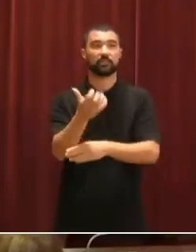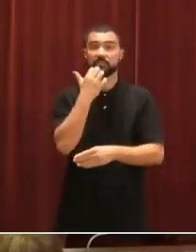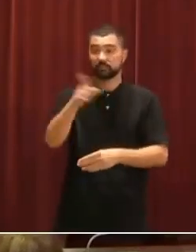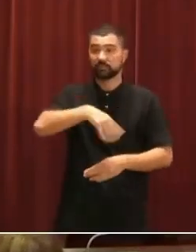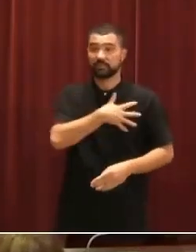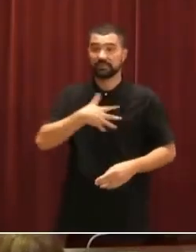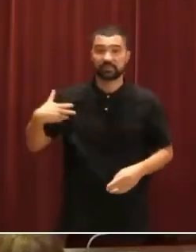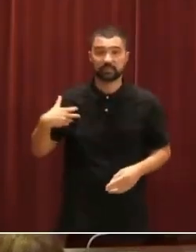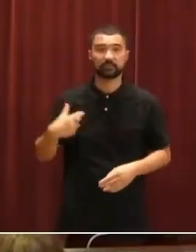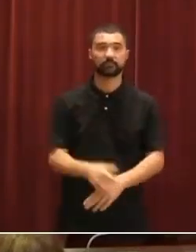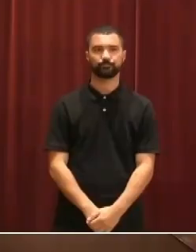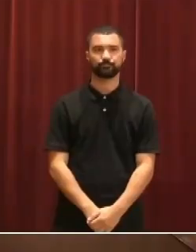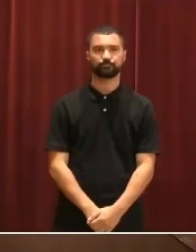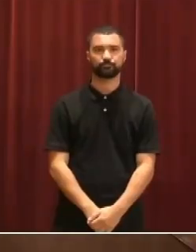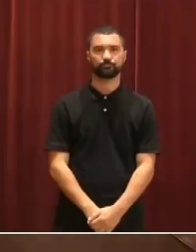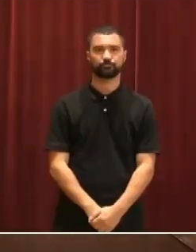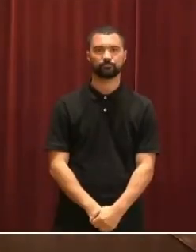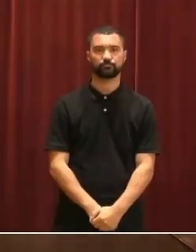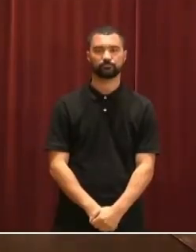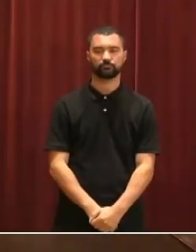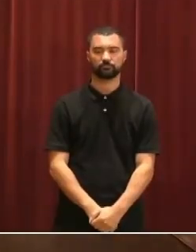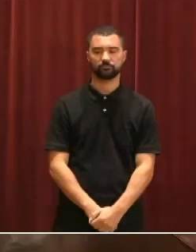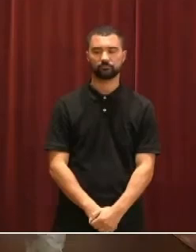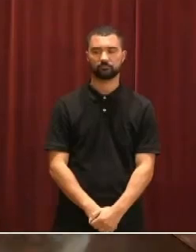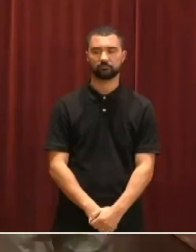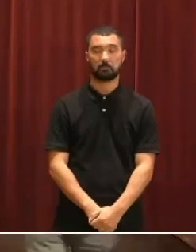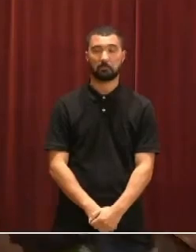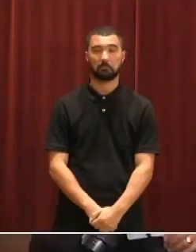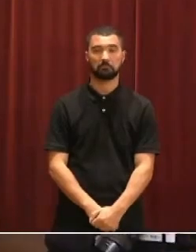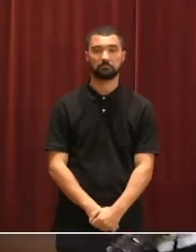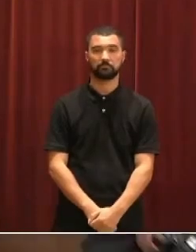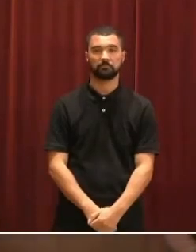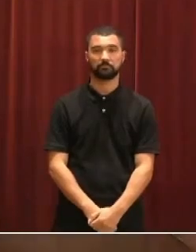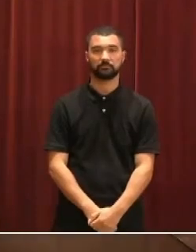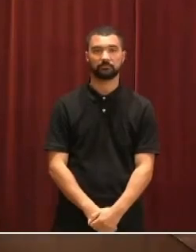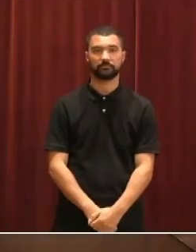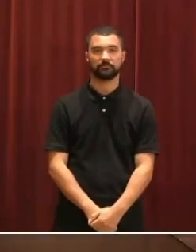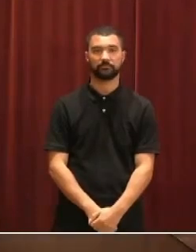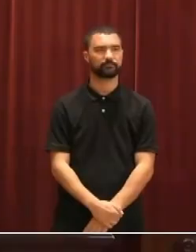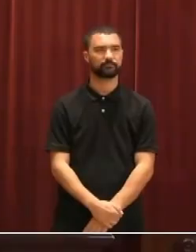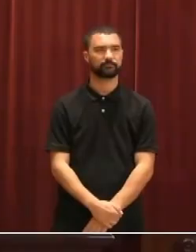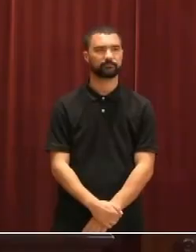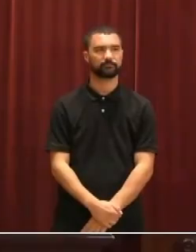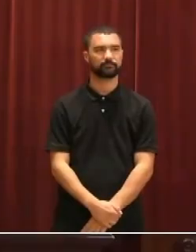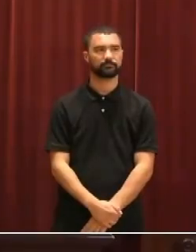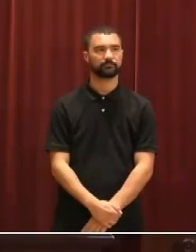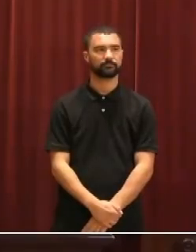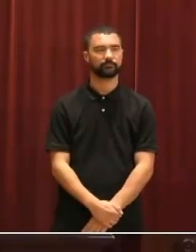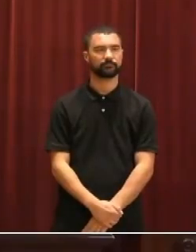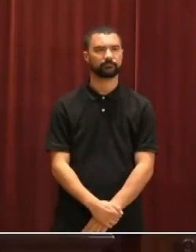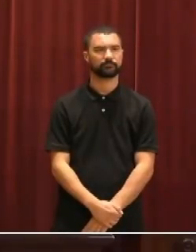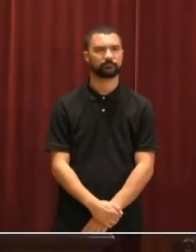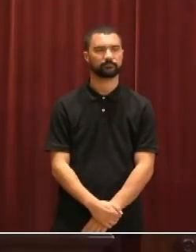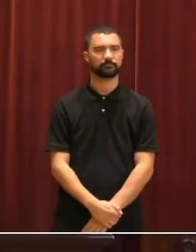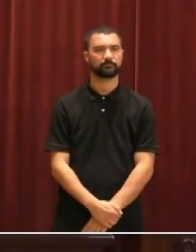lo desean. Una vez ha sido derogada la Ley de la Memoria Democrática de Baleares, se ha levantado la